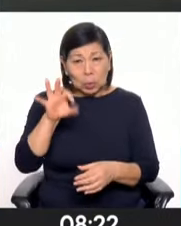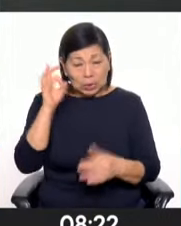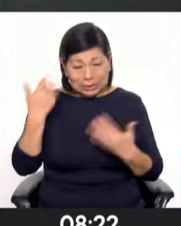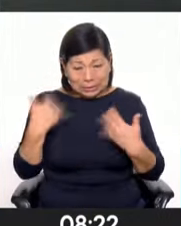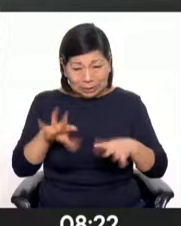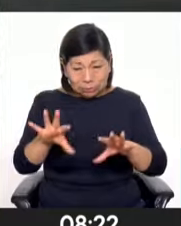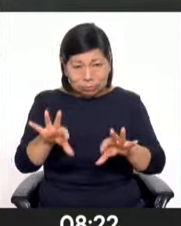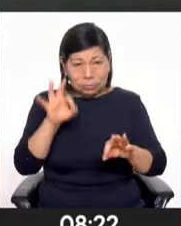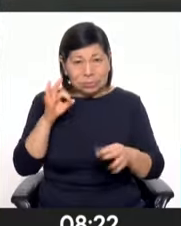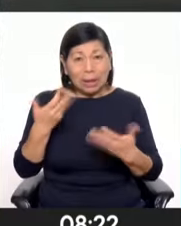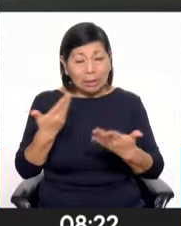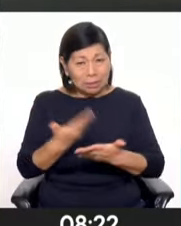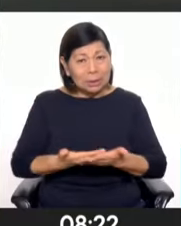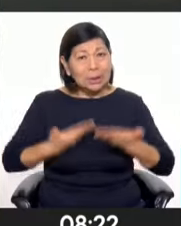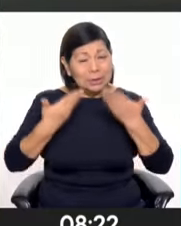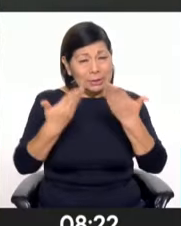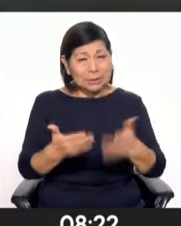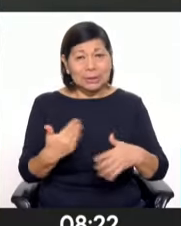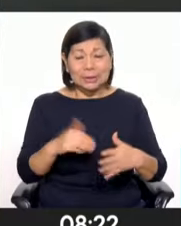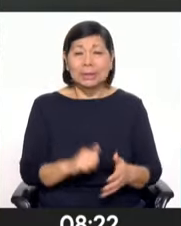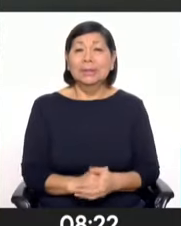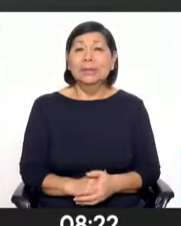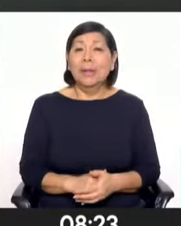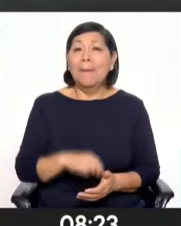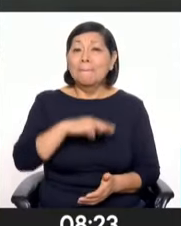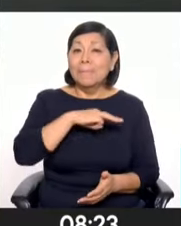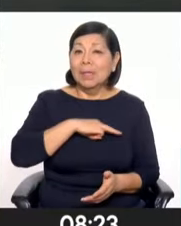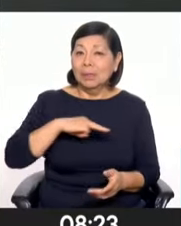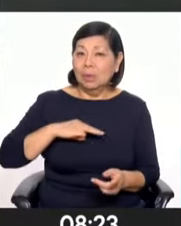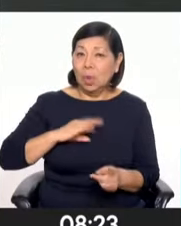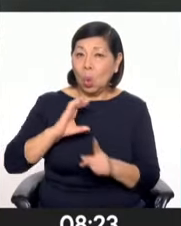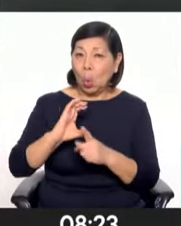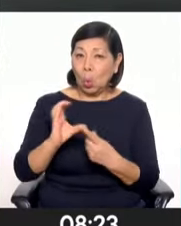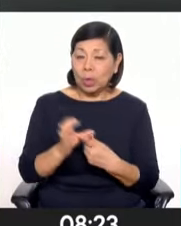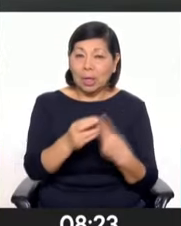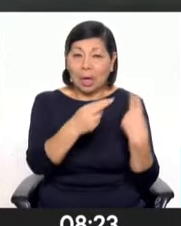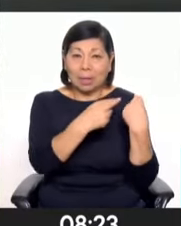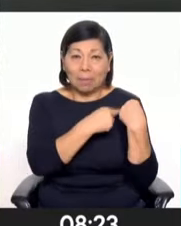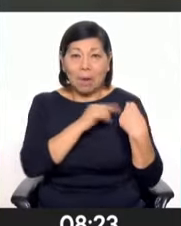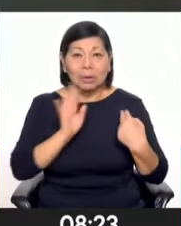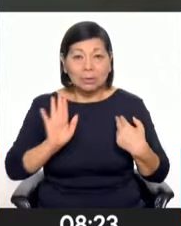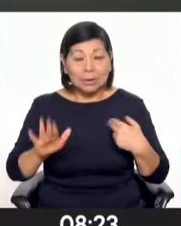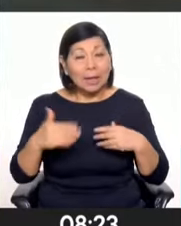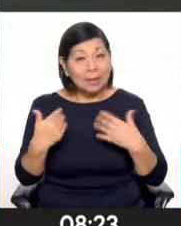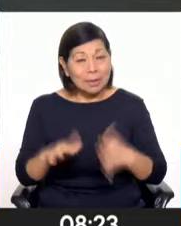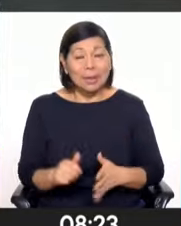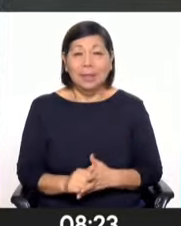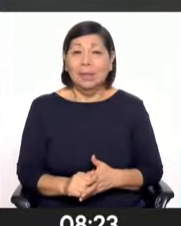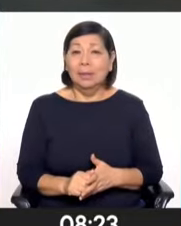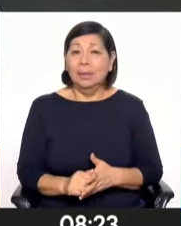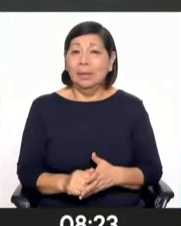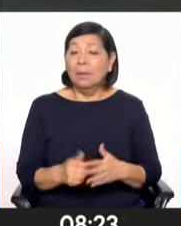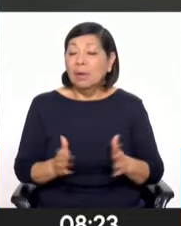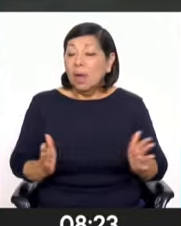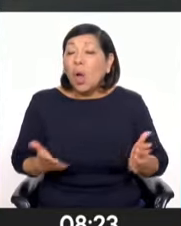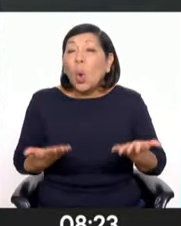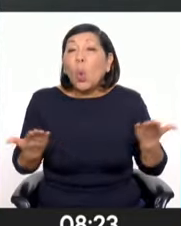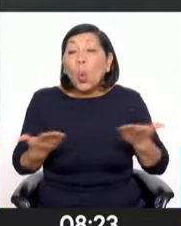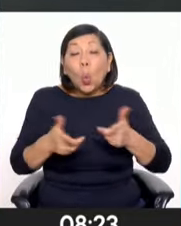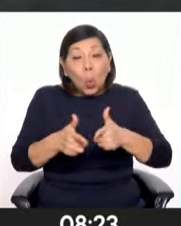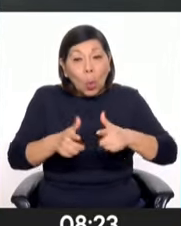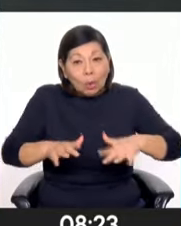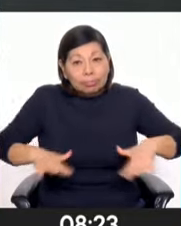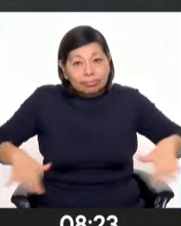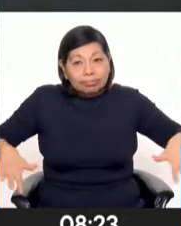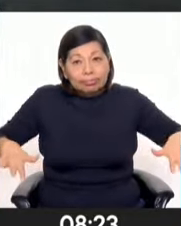¿no?, y se han sido entregado al Ministerio de Cultura para que ellos, de una vez delimiten, indiquen a través